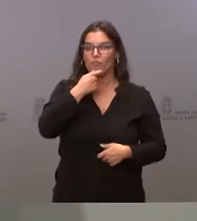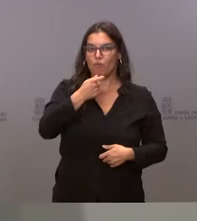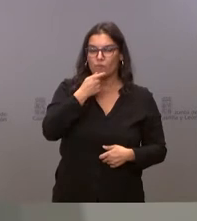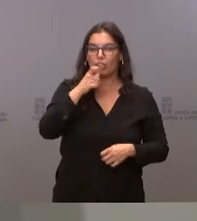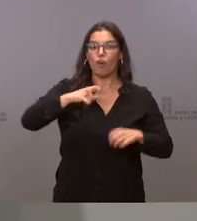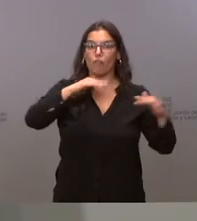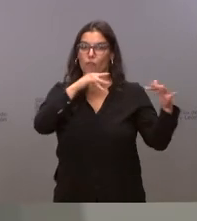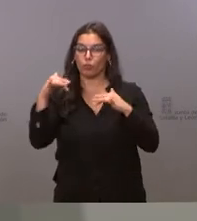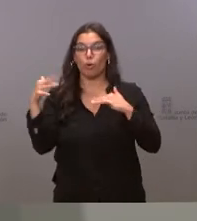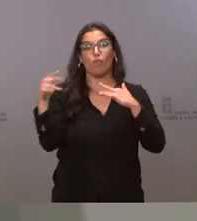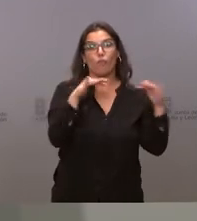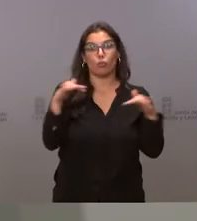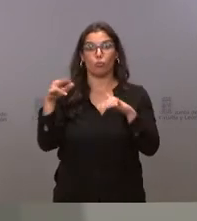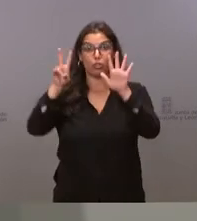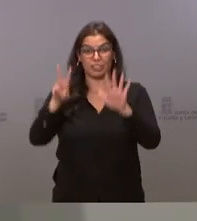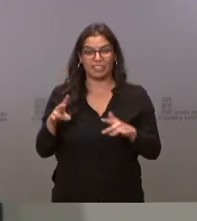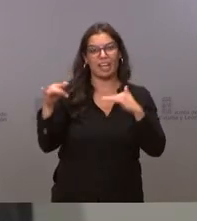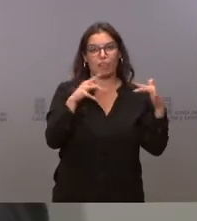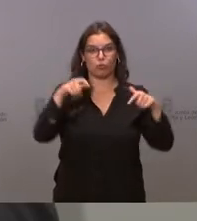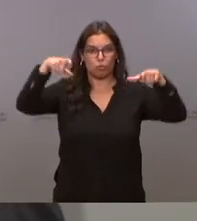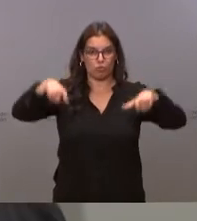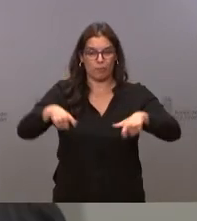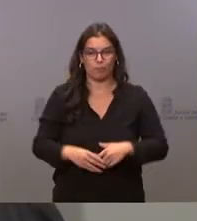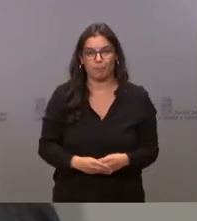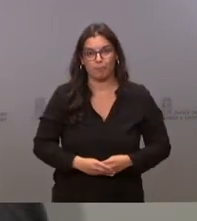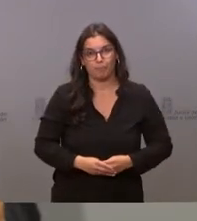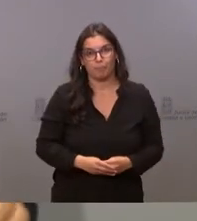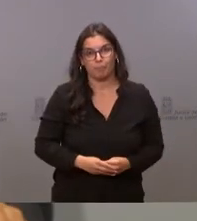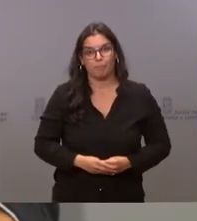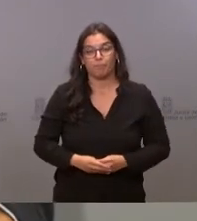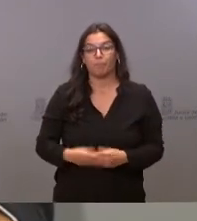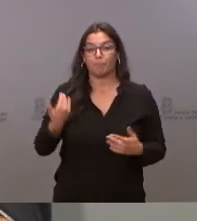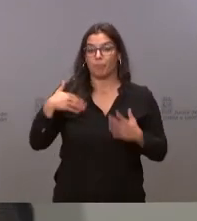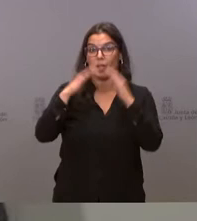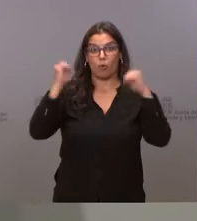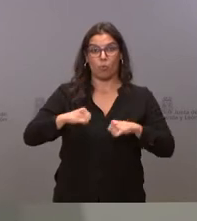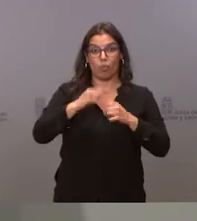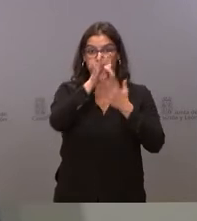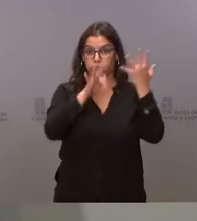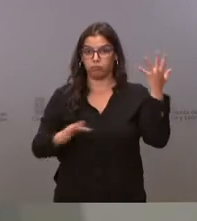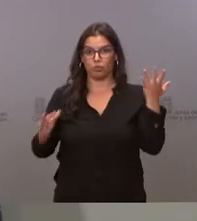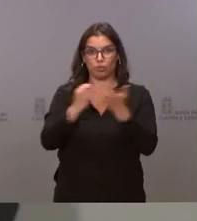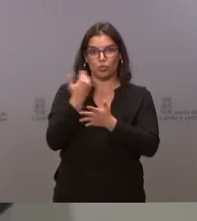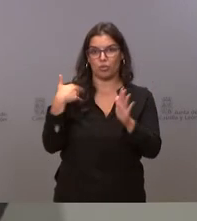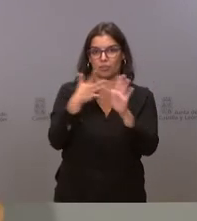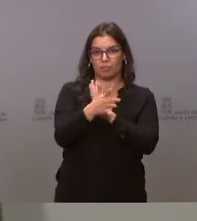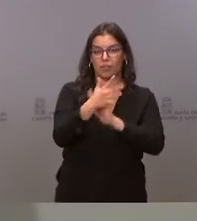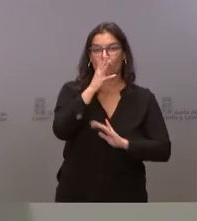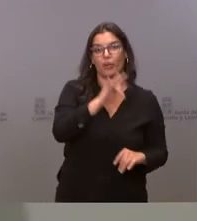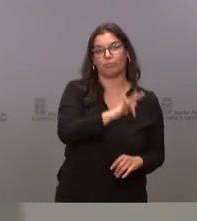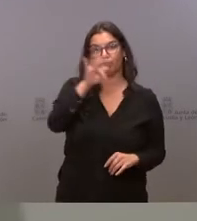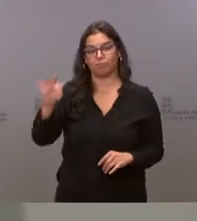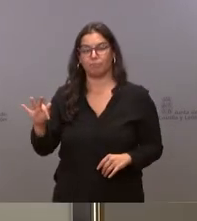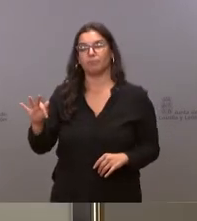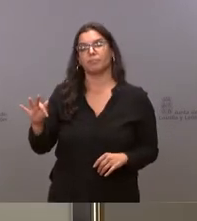y fútbol sala. Con esto, damos fin a los acuerdos del día de hoy y doy paso